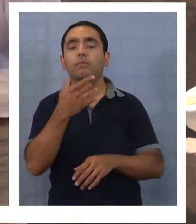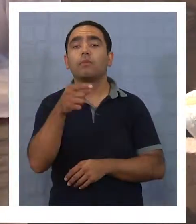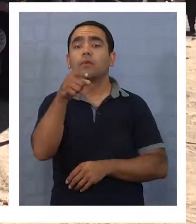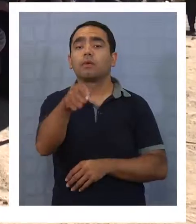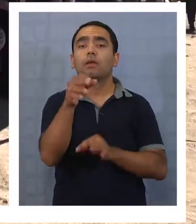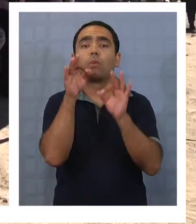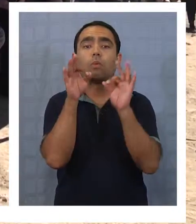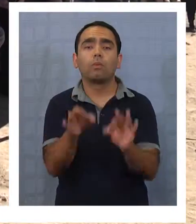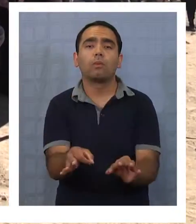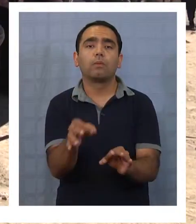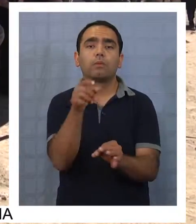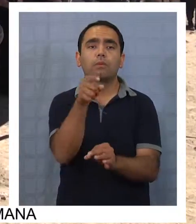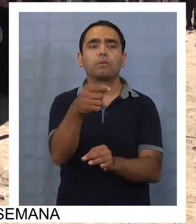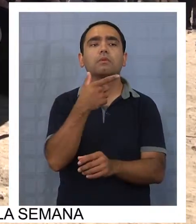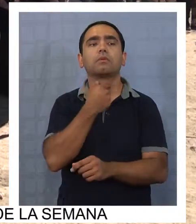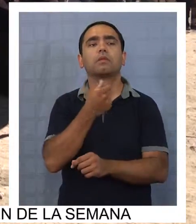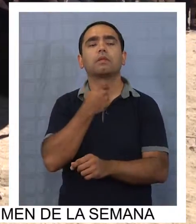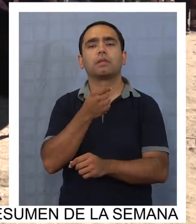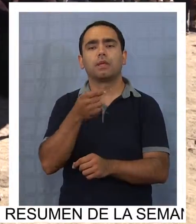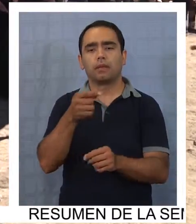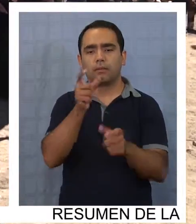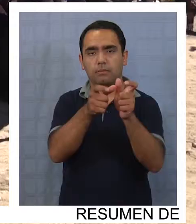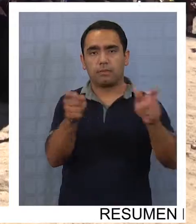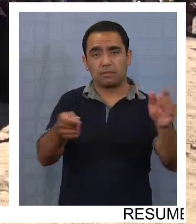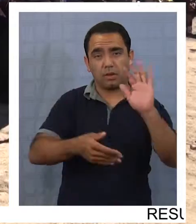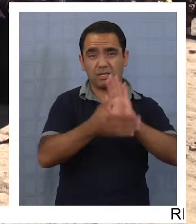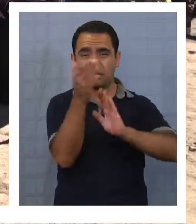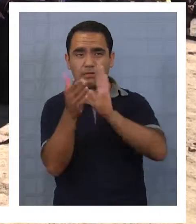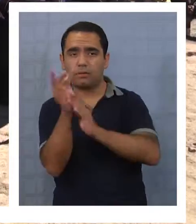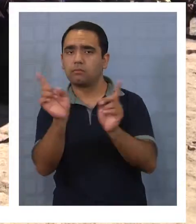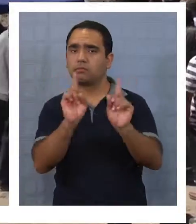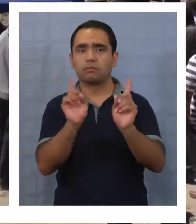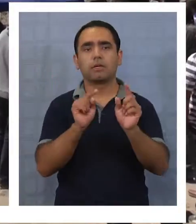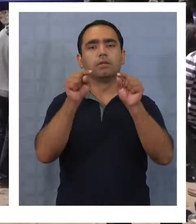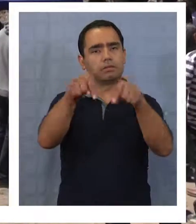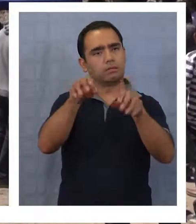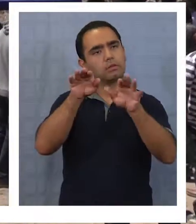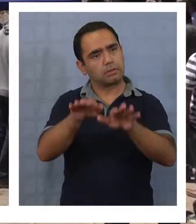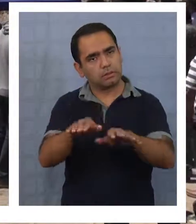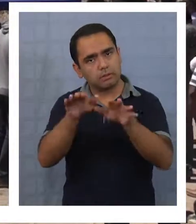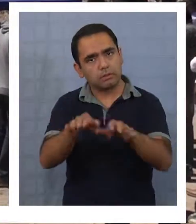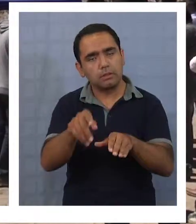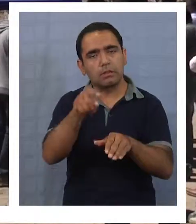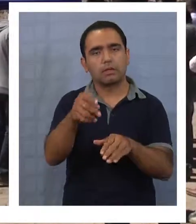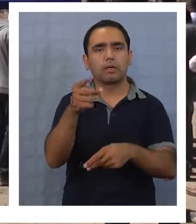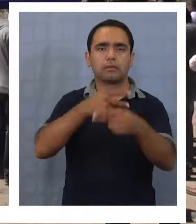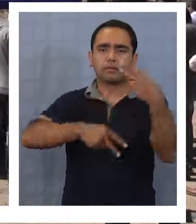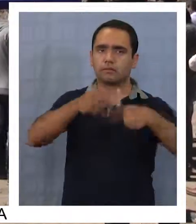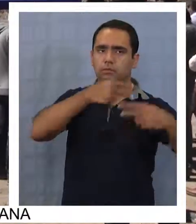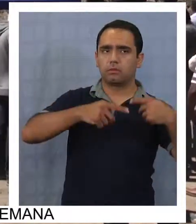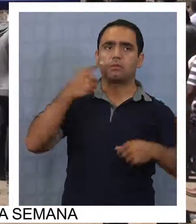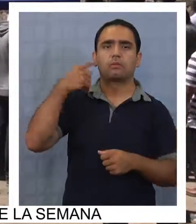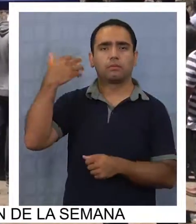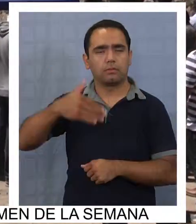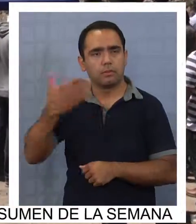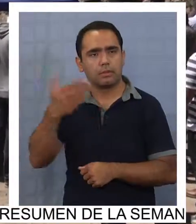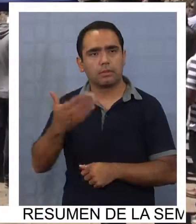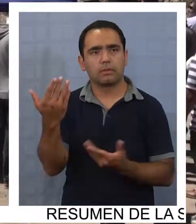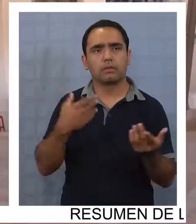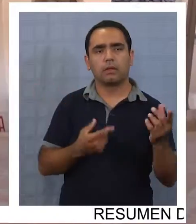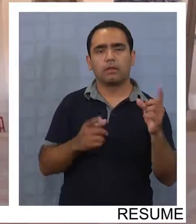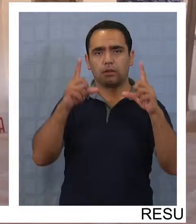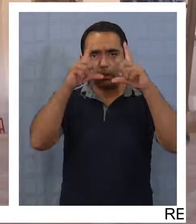precisamente de revertir los procesos migratorios y apuntar al rescate del patrimonio como eje